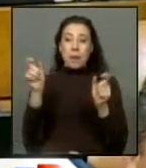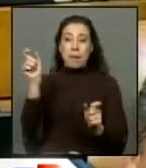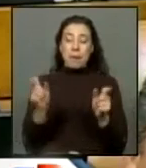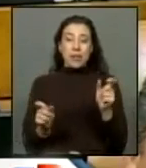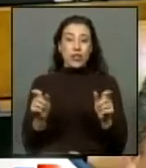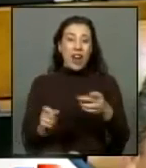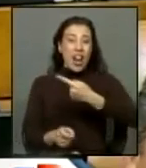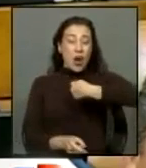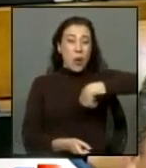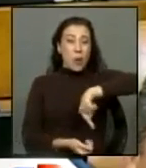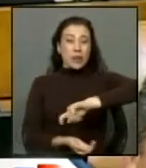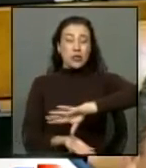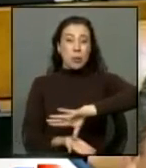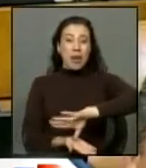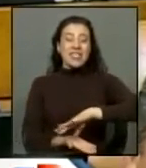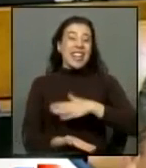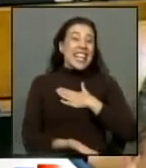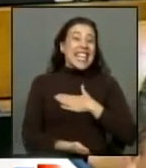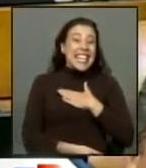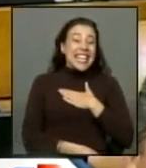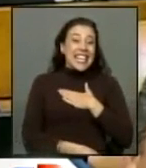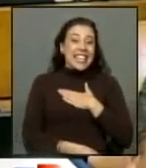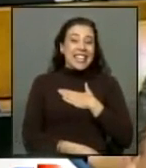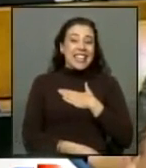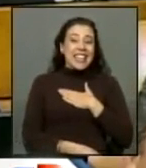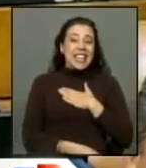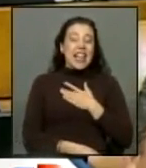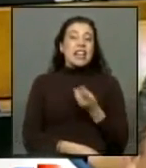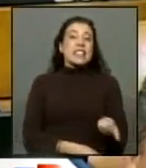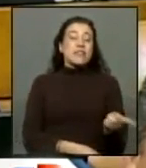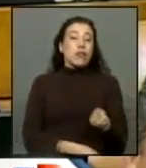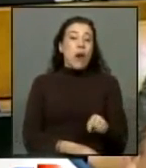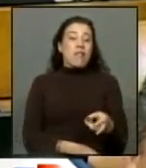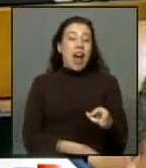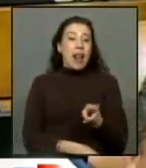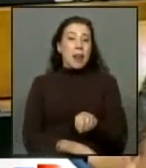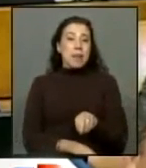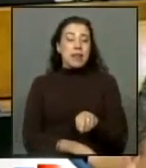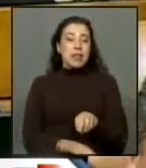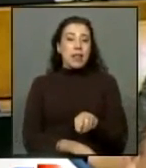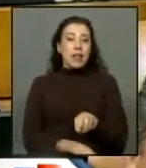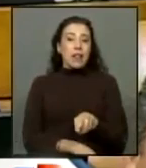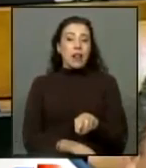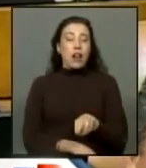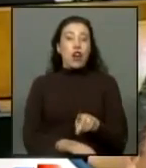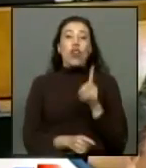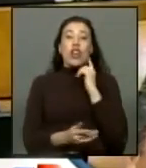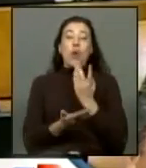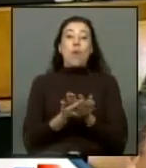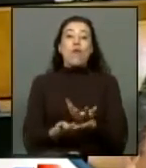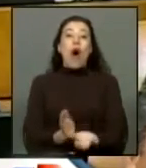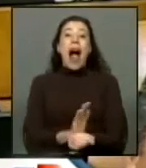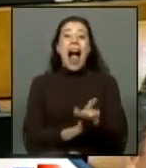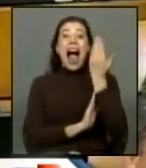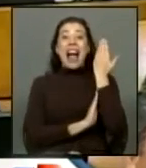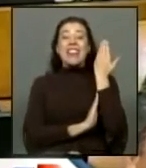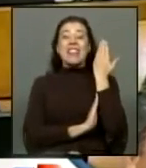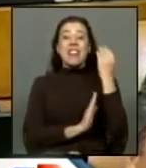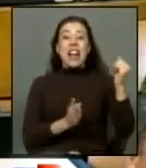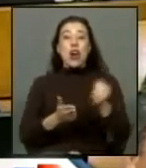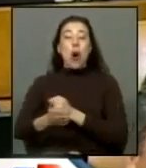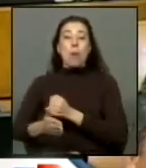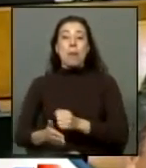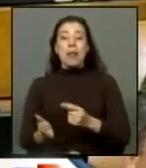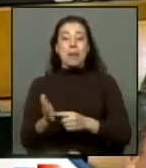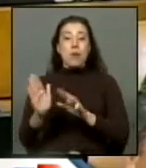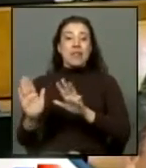país desea que vuelva a suceder lo que fue previo al golpe de 73 y menos aún